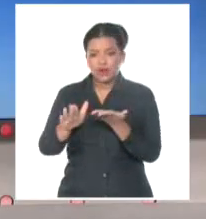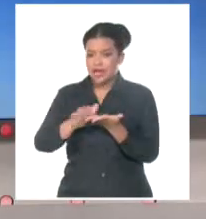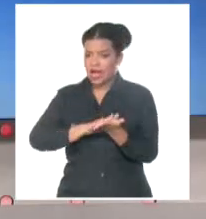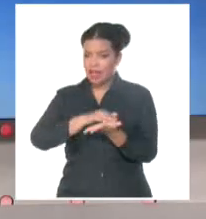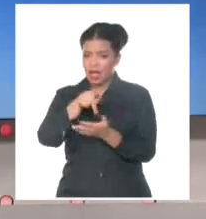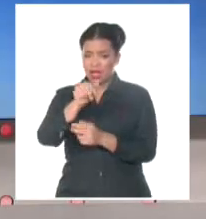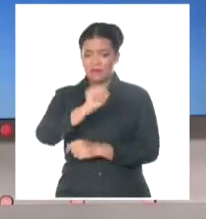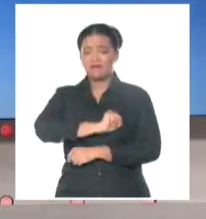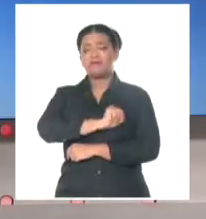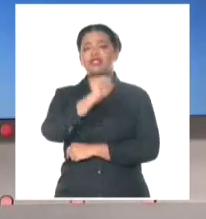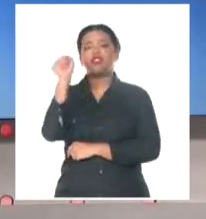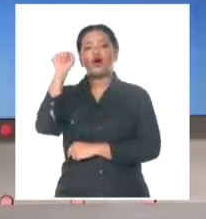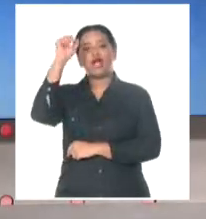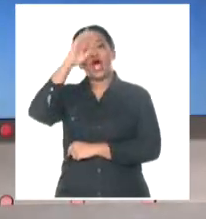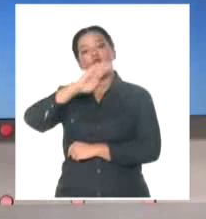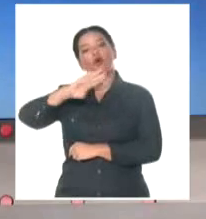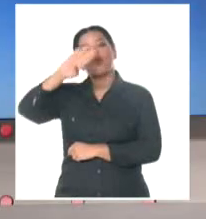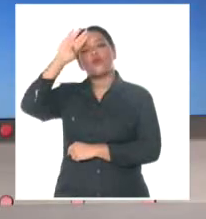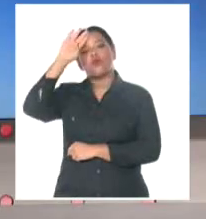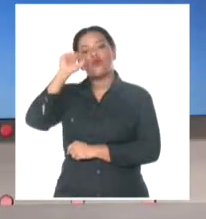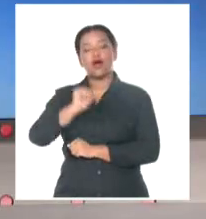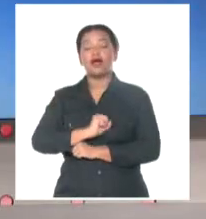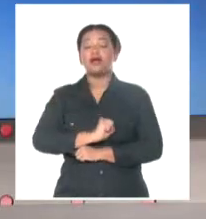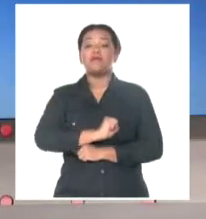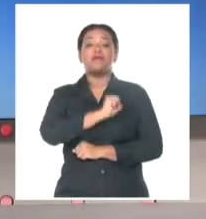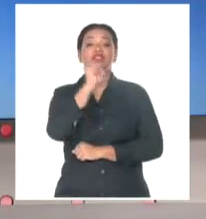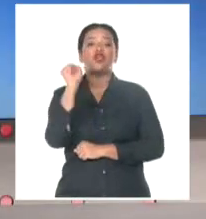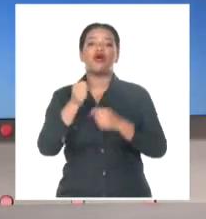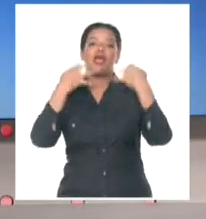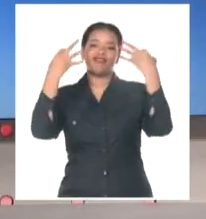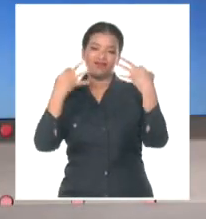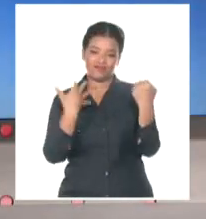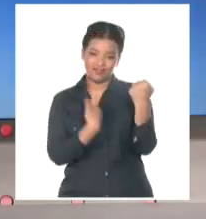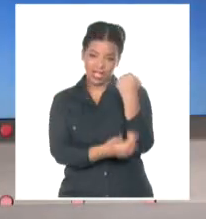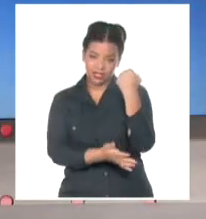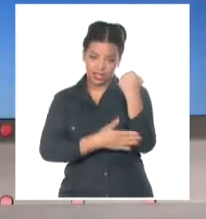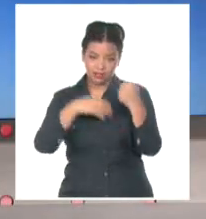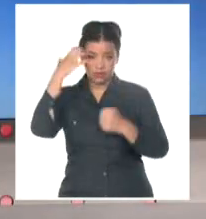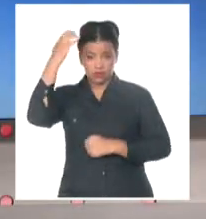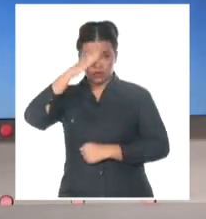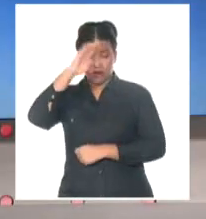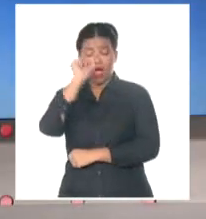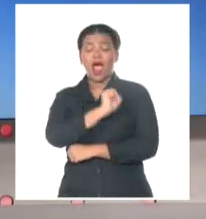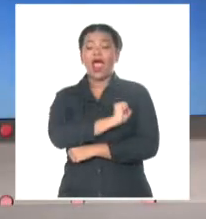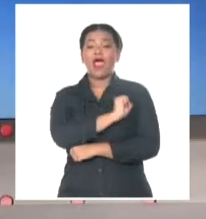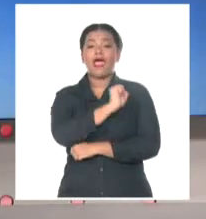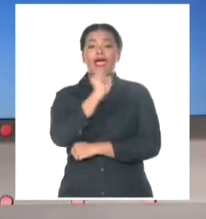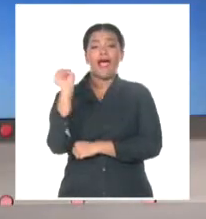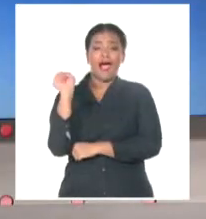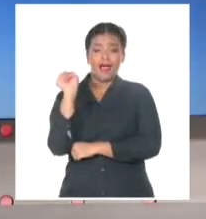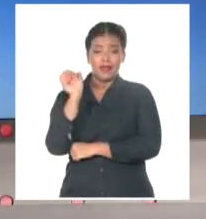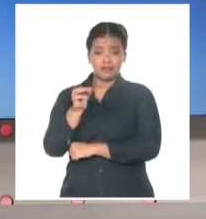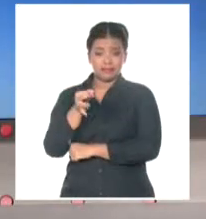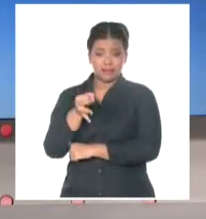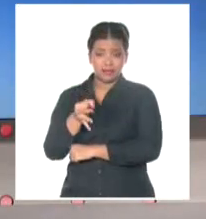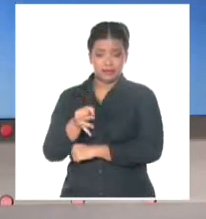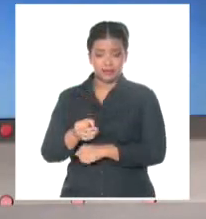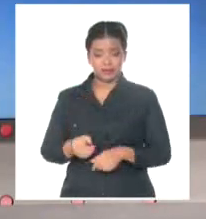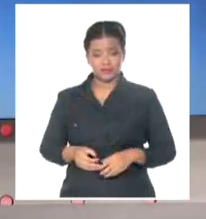victoria de Cuba. Es una victoria de la verdad. El Estado cubano ha ganado el pleito en Londres. Muchas